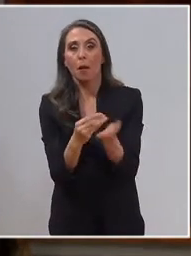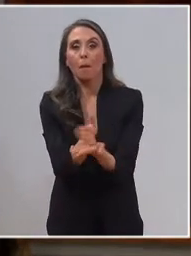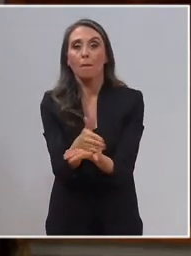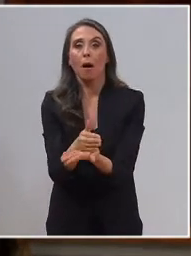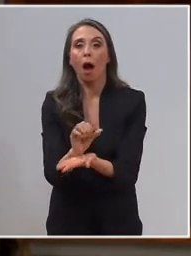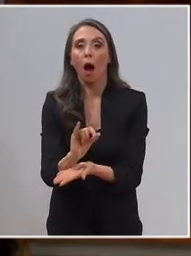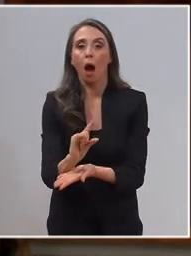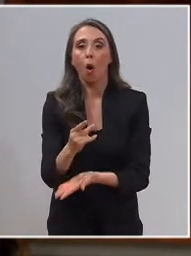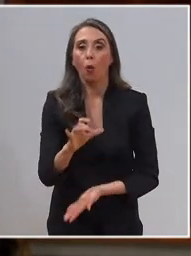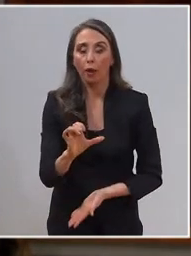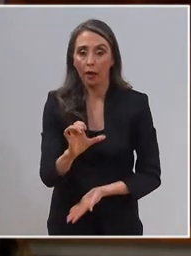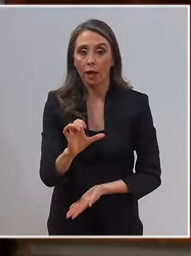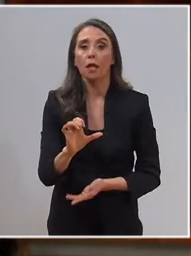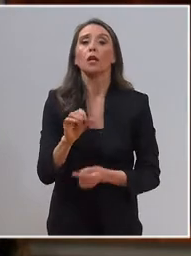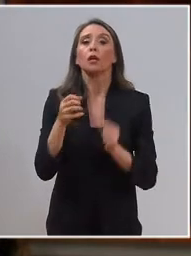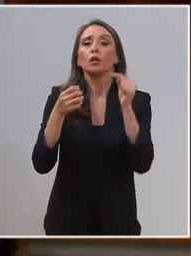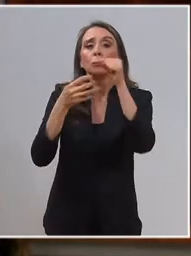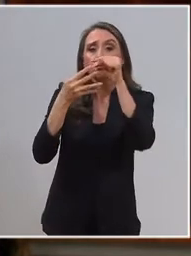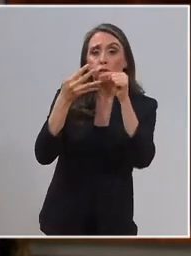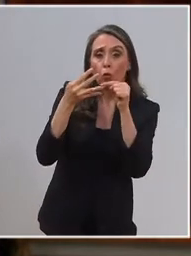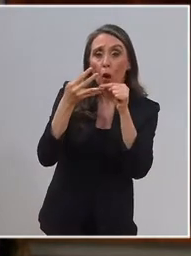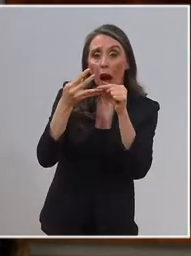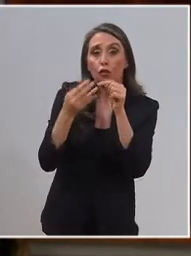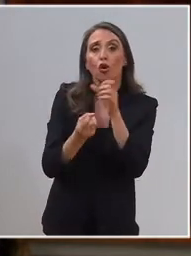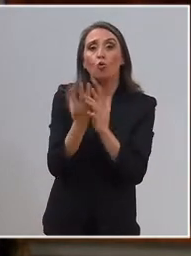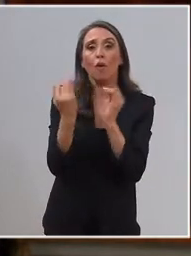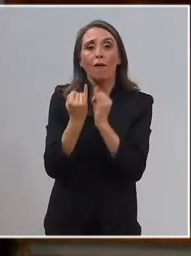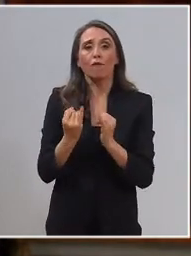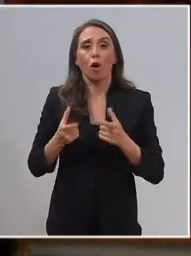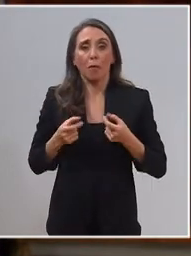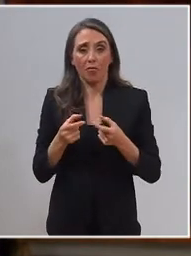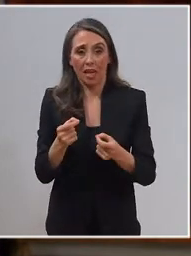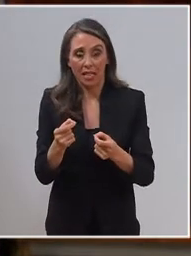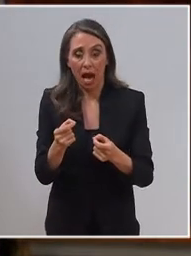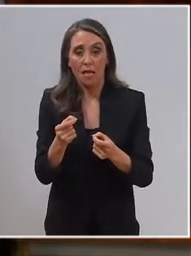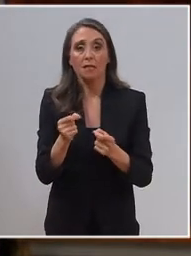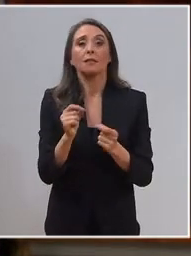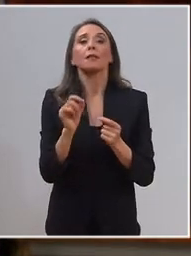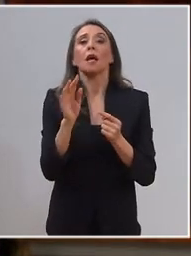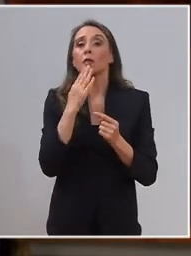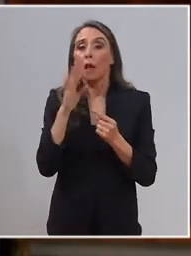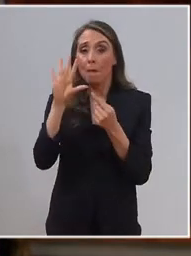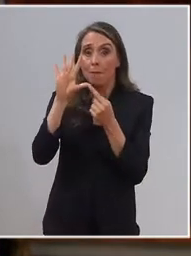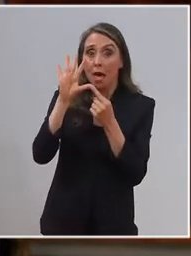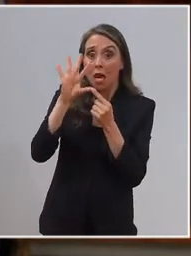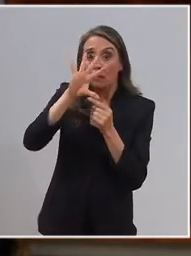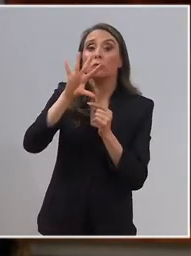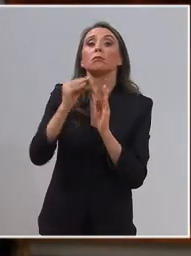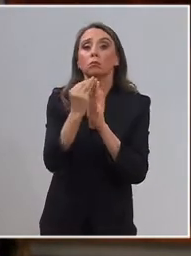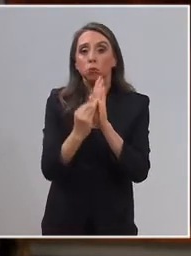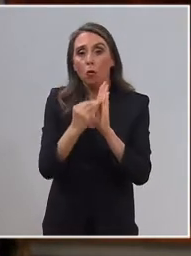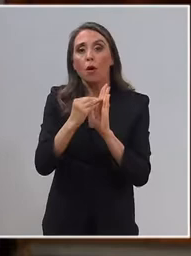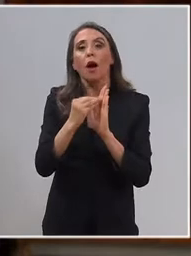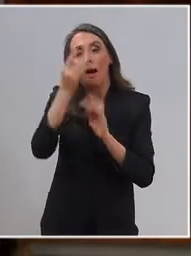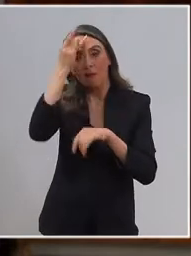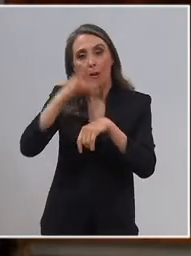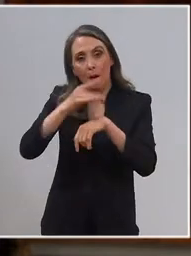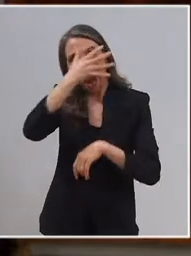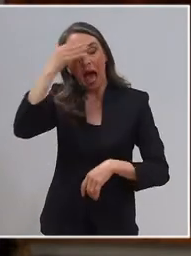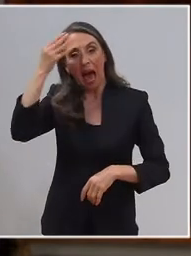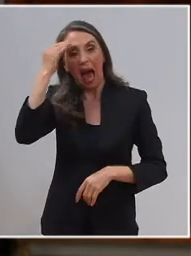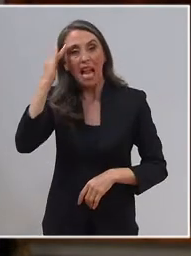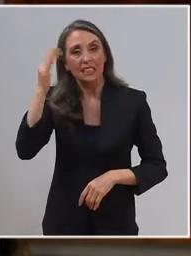este plan y que incluyen cuatro nuevos tipos de cáncer y también el Alzheimer. Y, por supuesto, la